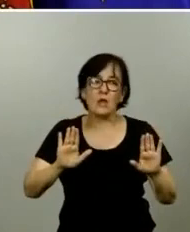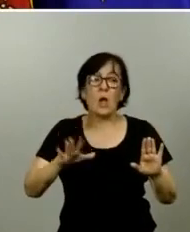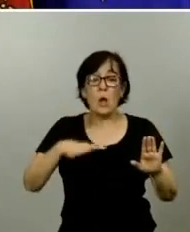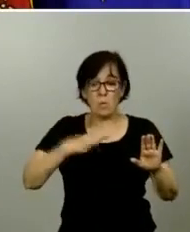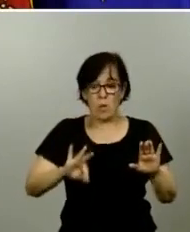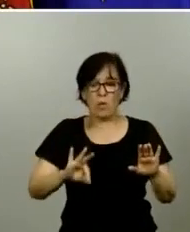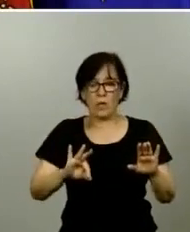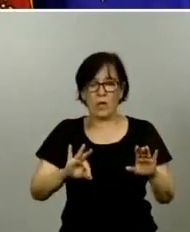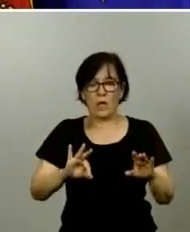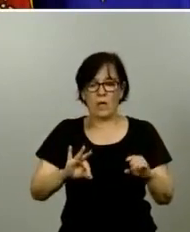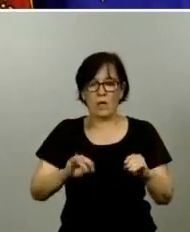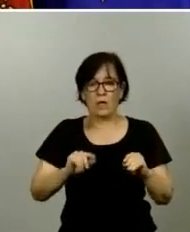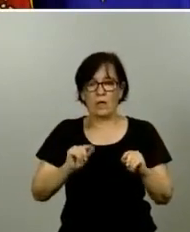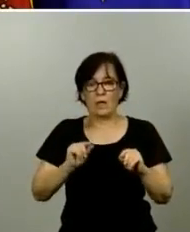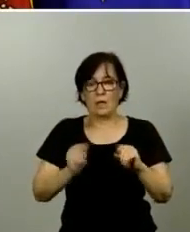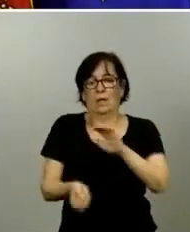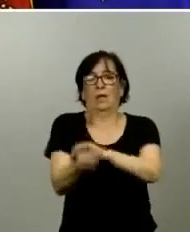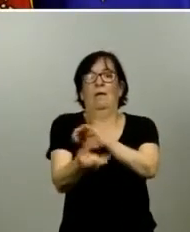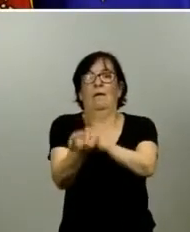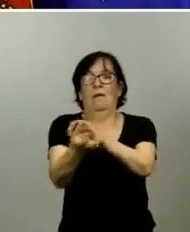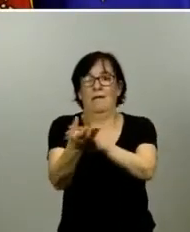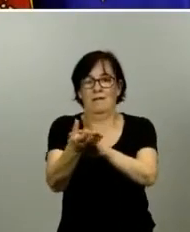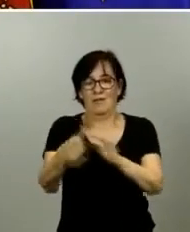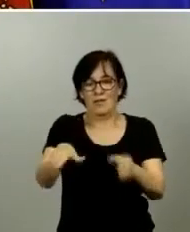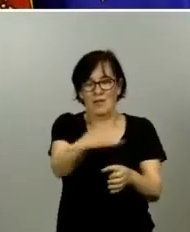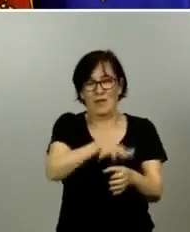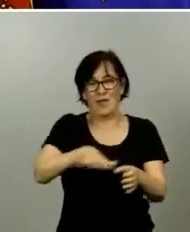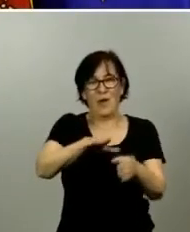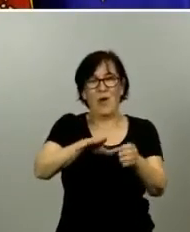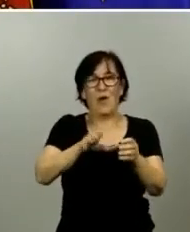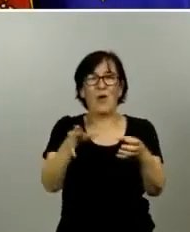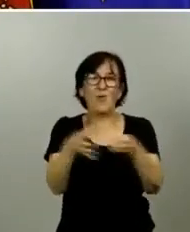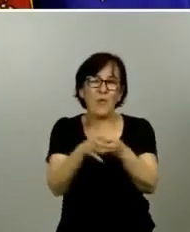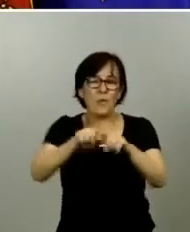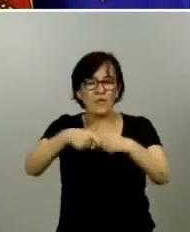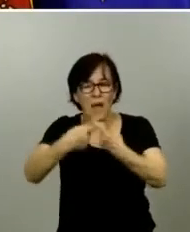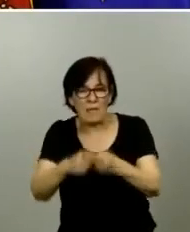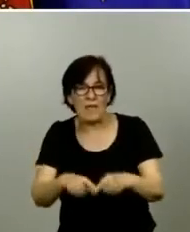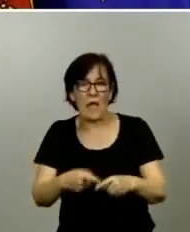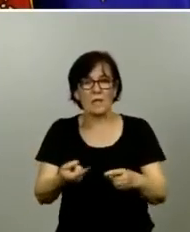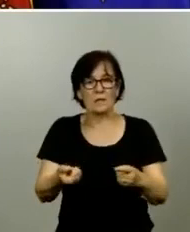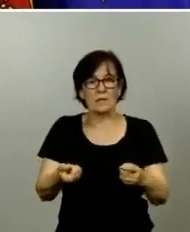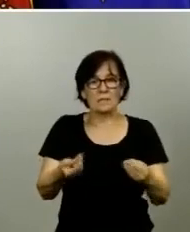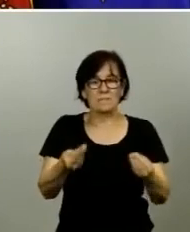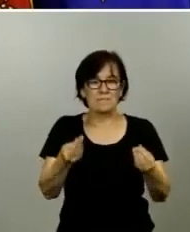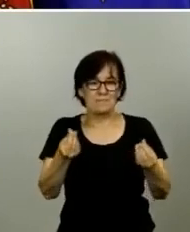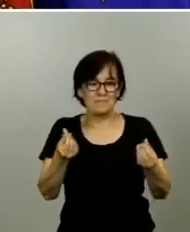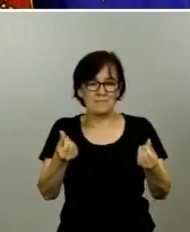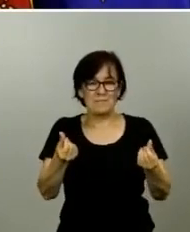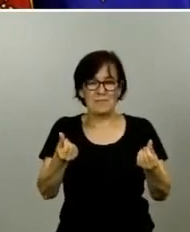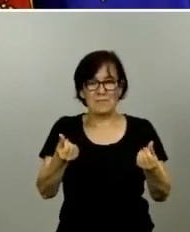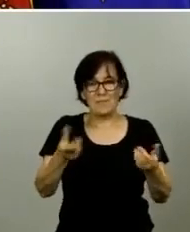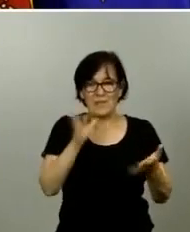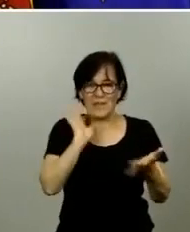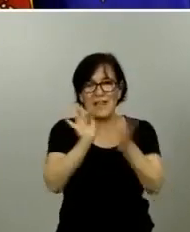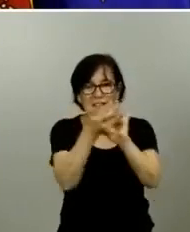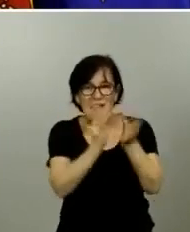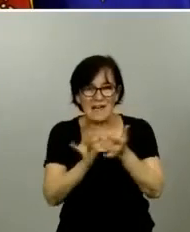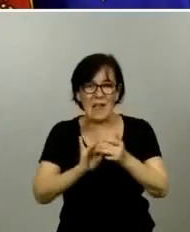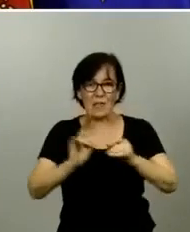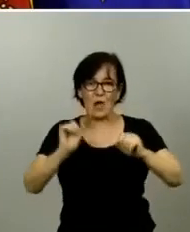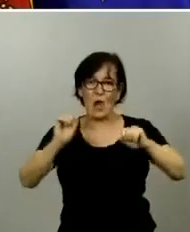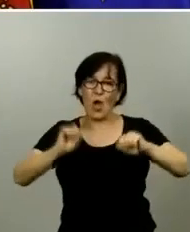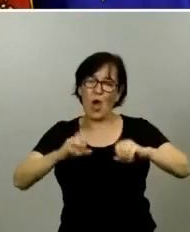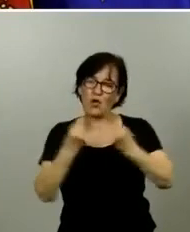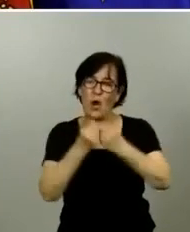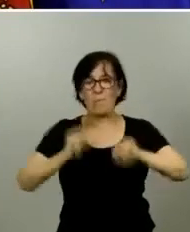a generar brotes en sus grupos familiares en sus grupos de relación de mayores que en algún